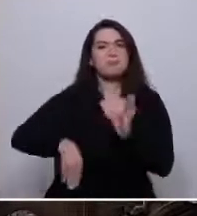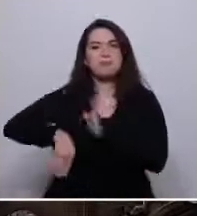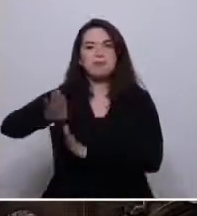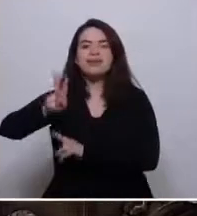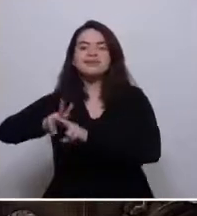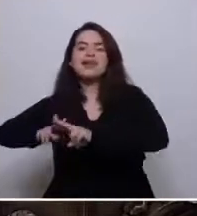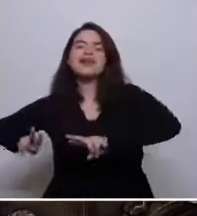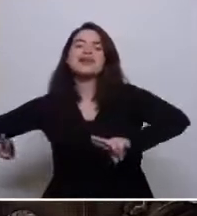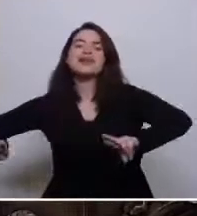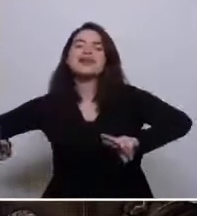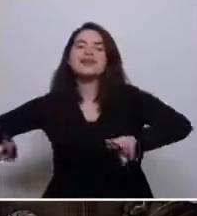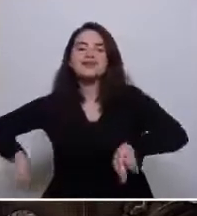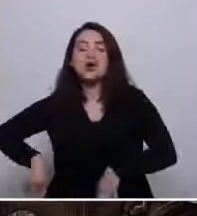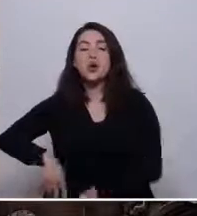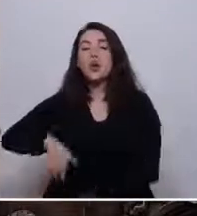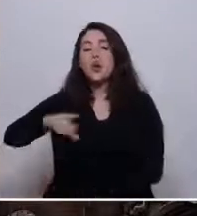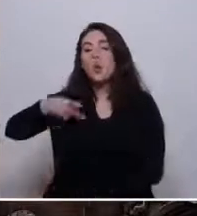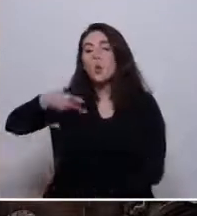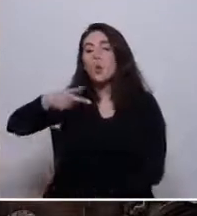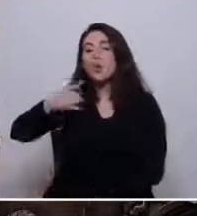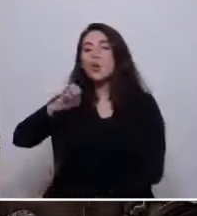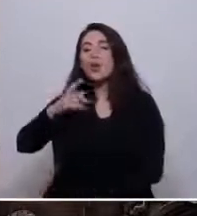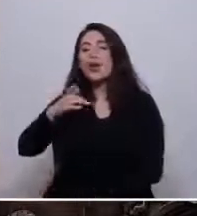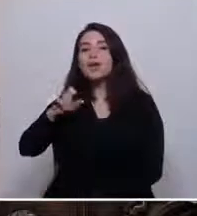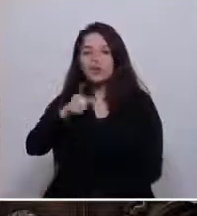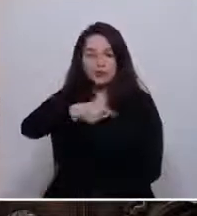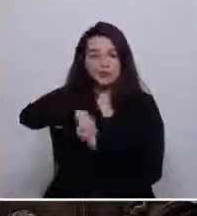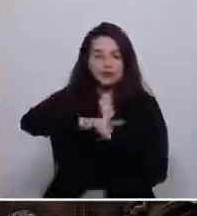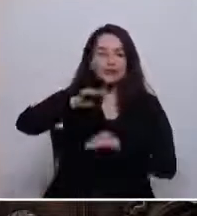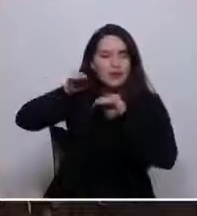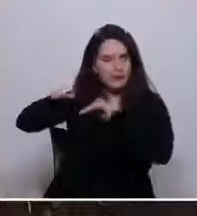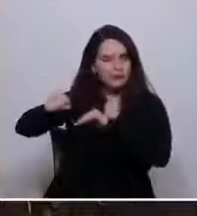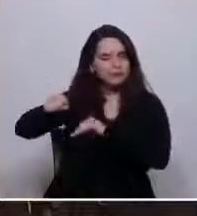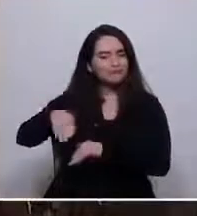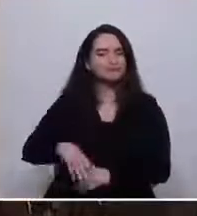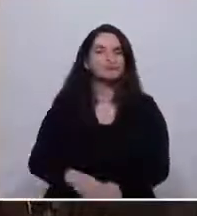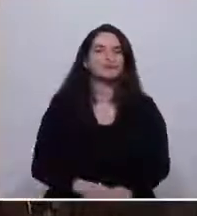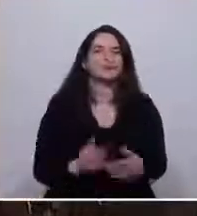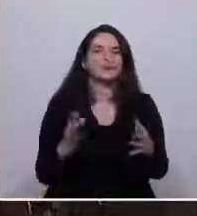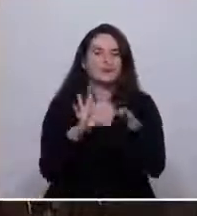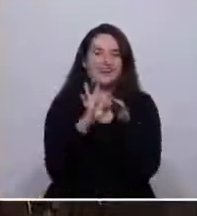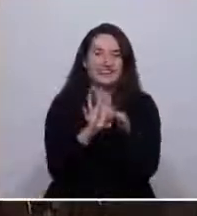Hagámosle caso. Muchas gracias. Gracias. Gracias. Gracias.